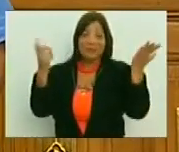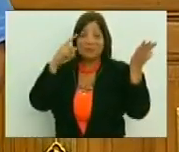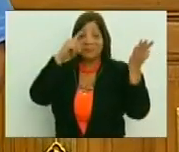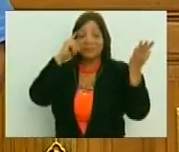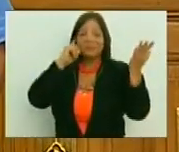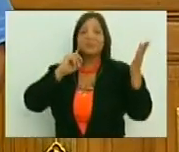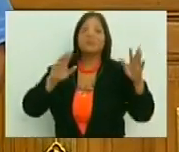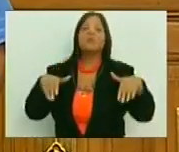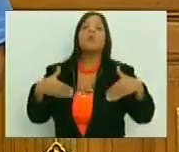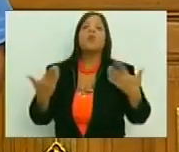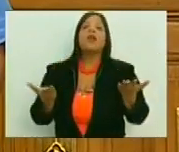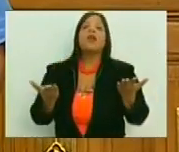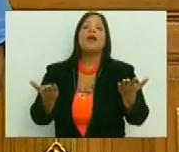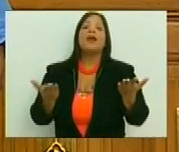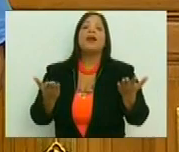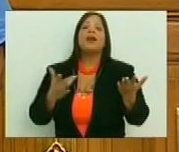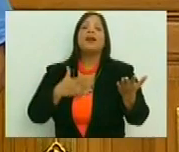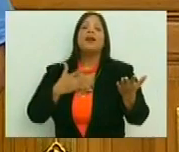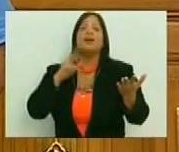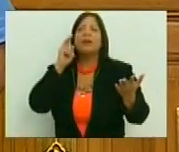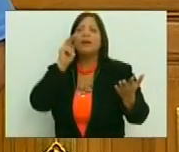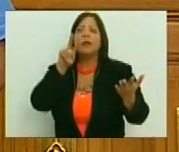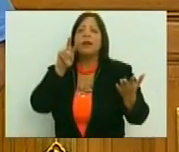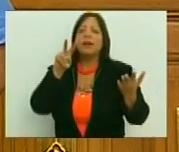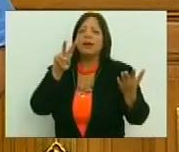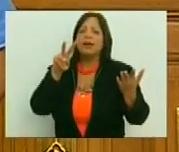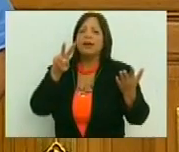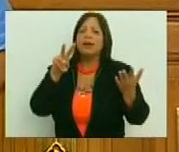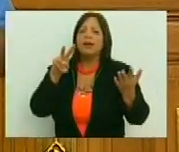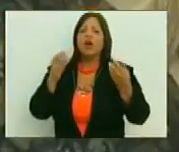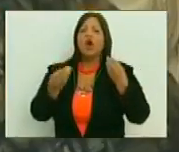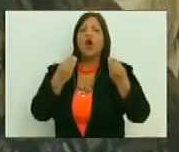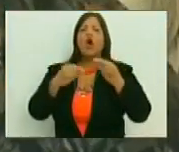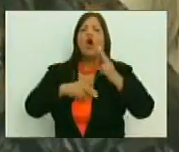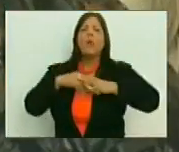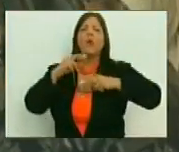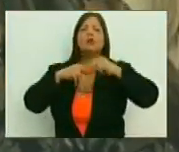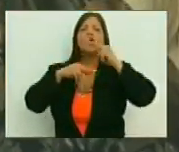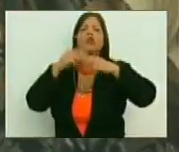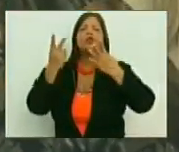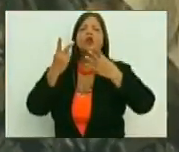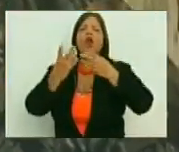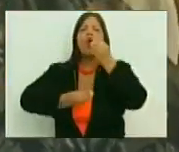tendríamos que ver, que tendríamos que ver allí. Entonces, ¿cómo se construyen